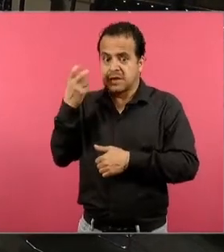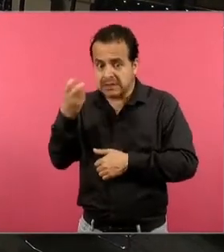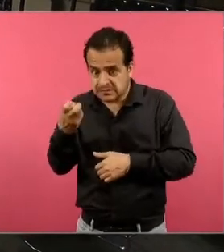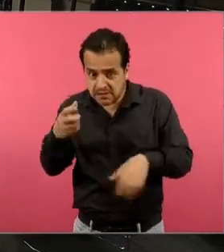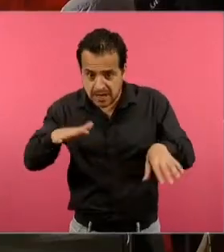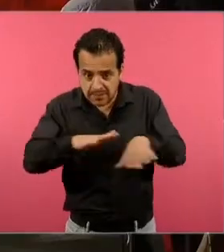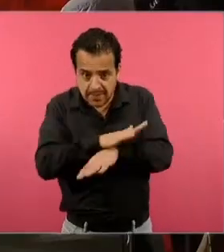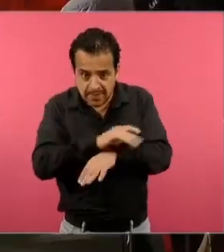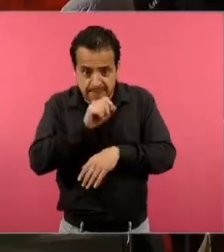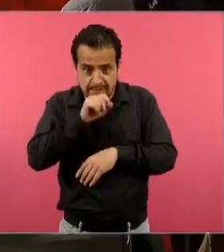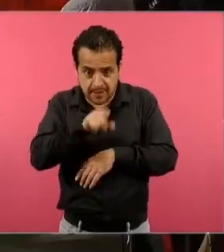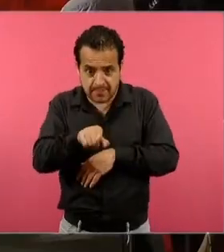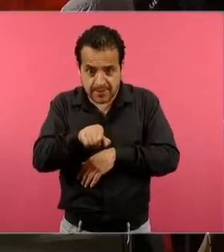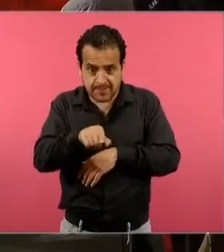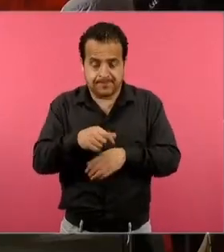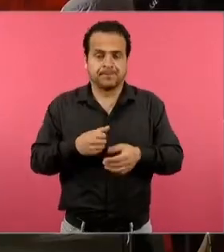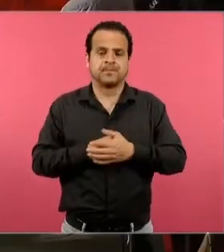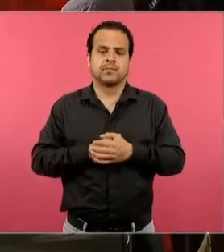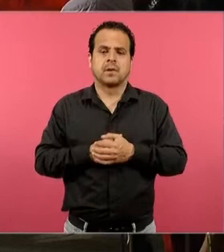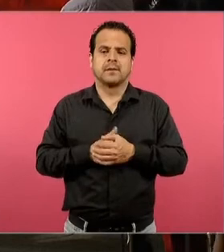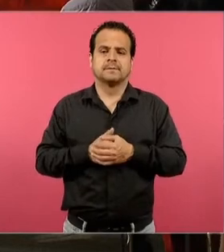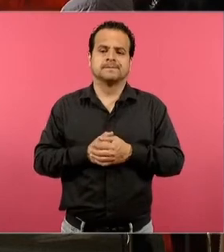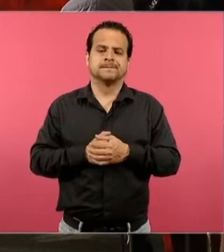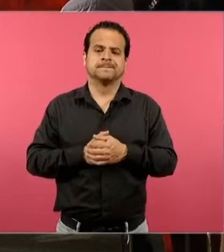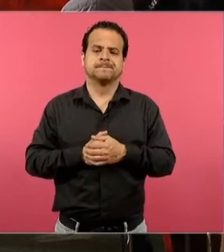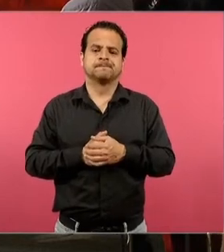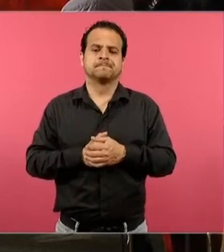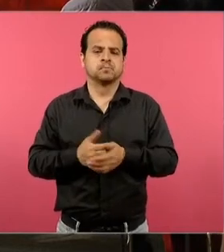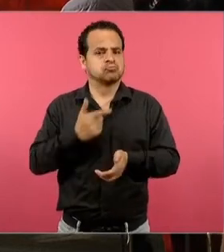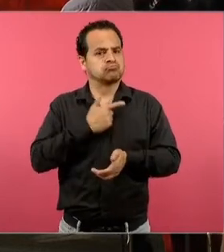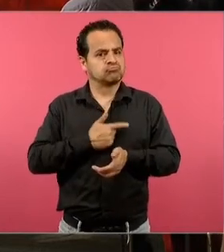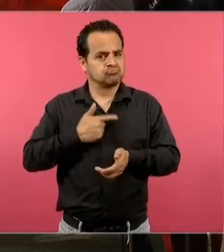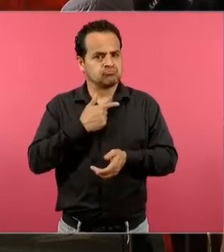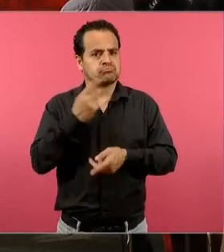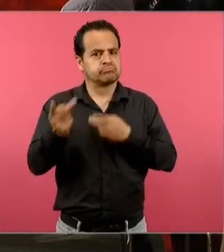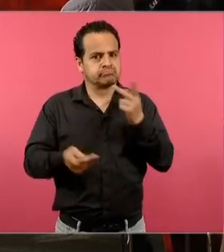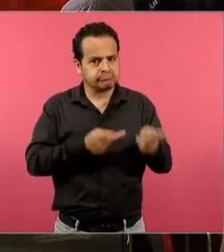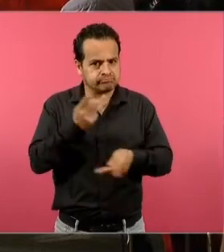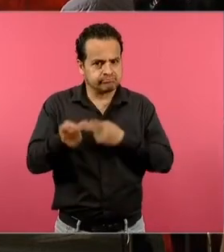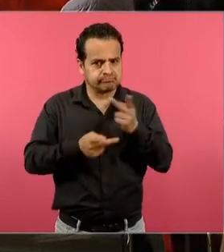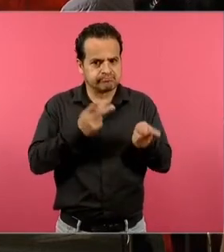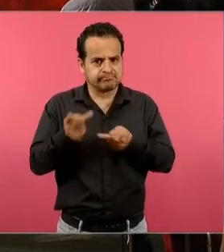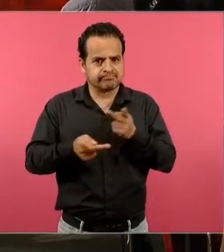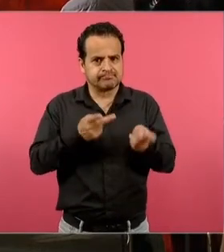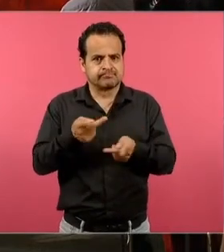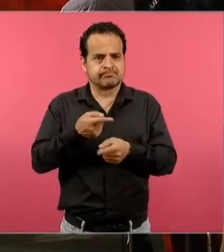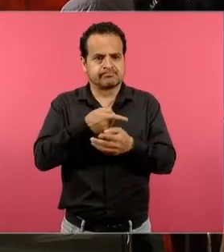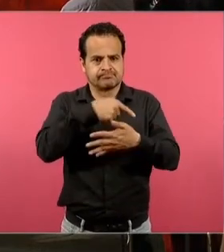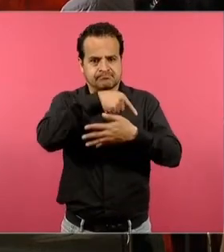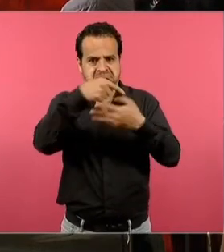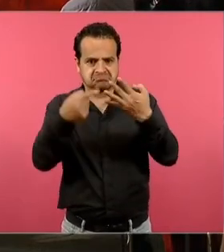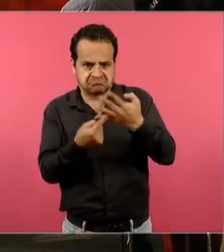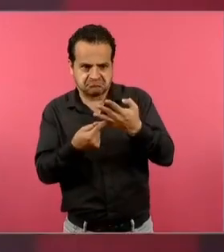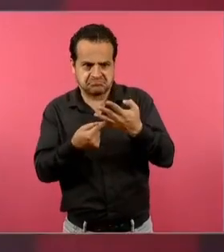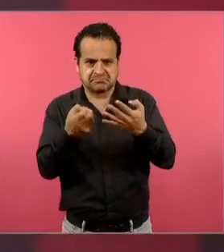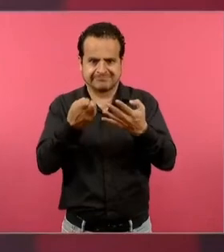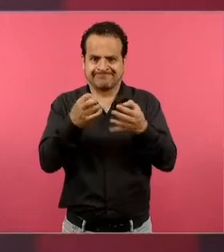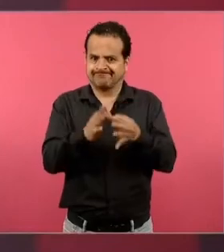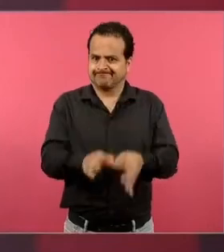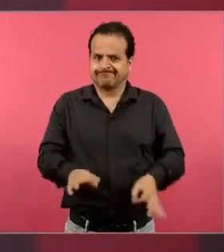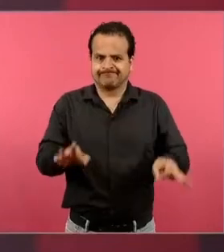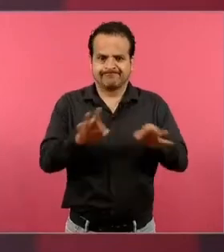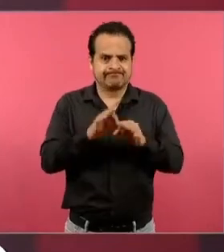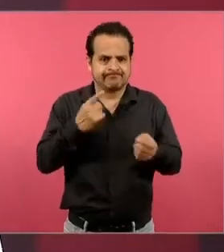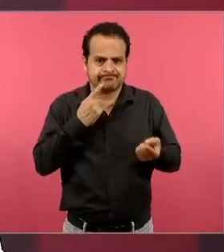A mí me da mucho gusto estas preguntas porque lo más importante viene en este tipo de discusión. Pero